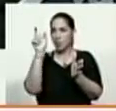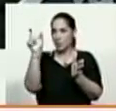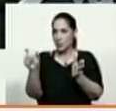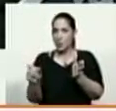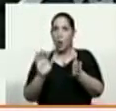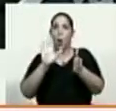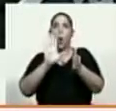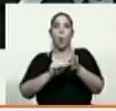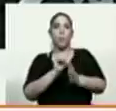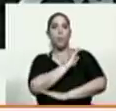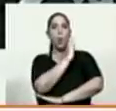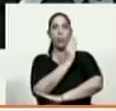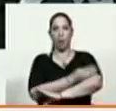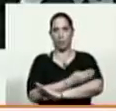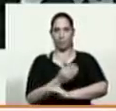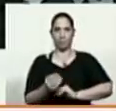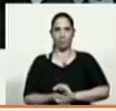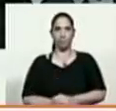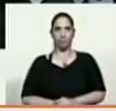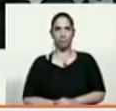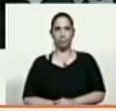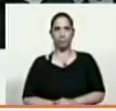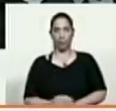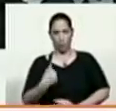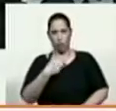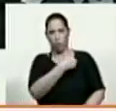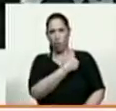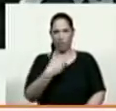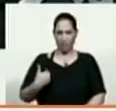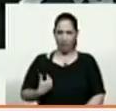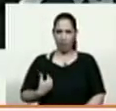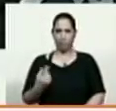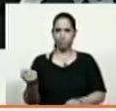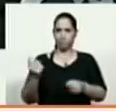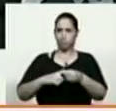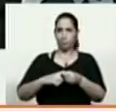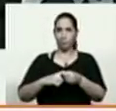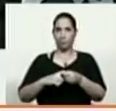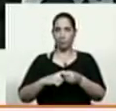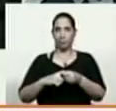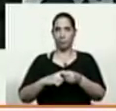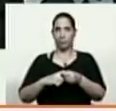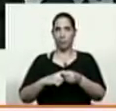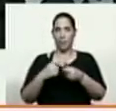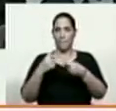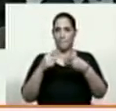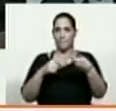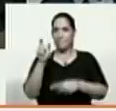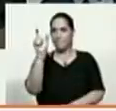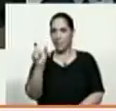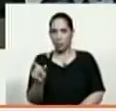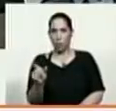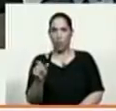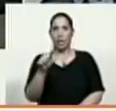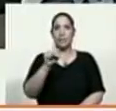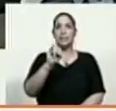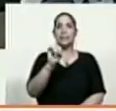del poder. Yo quiero agregar que, en este caso, los ciudadanos Simón Antunes,